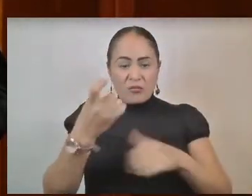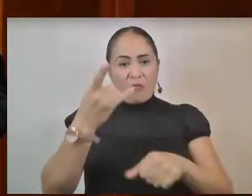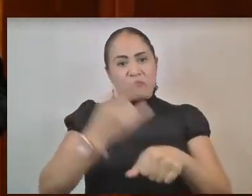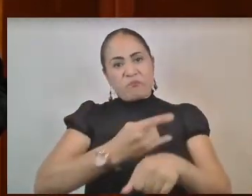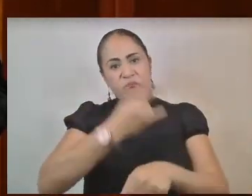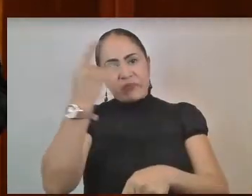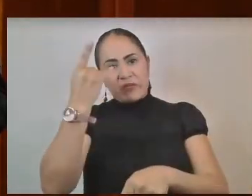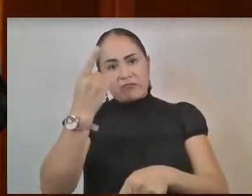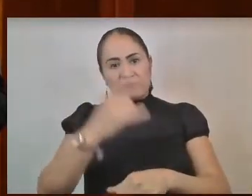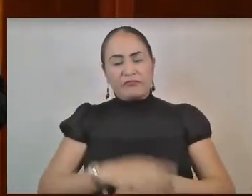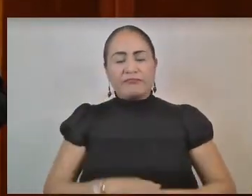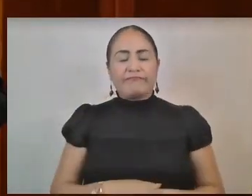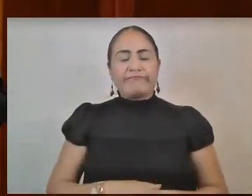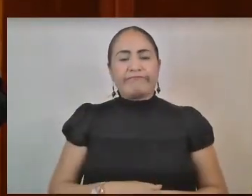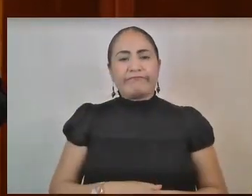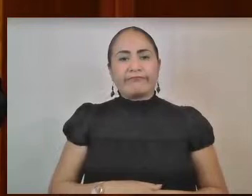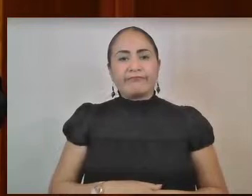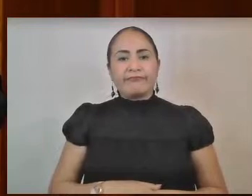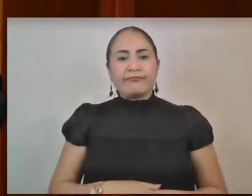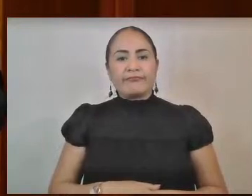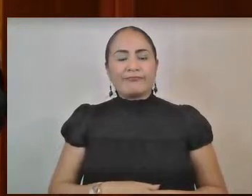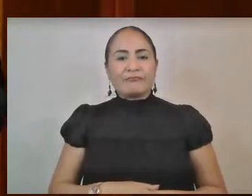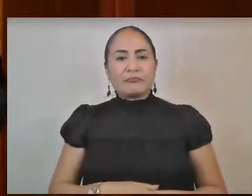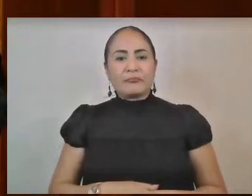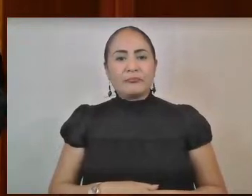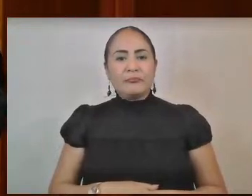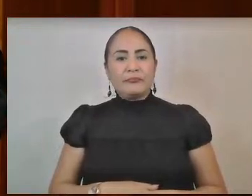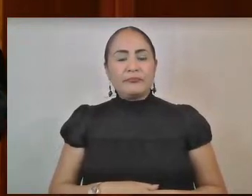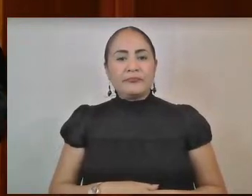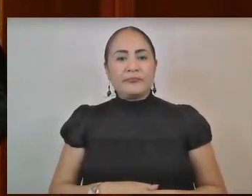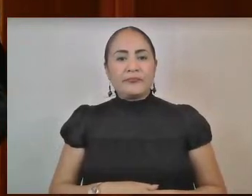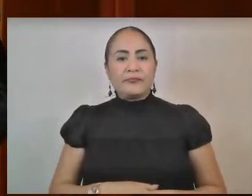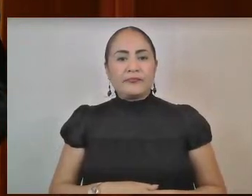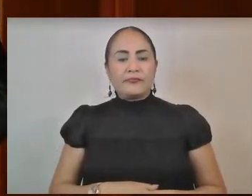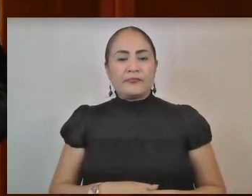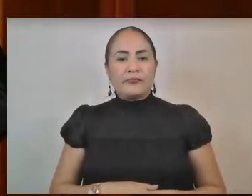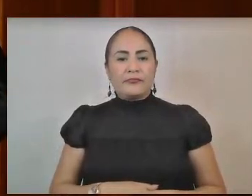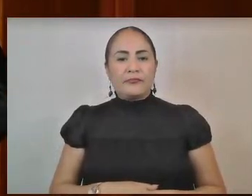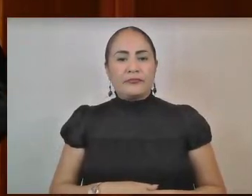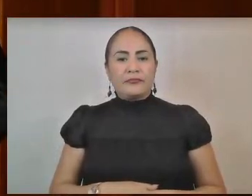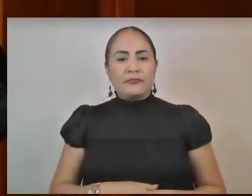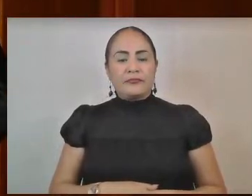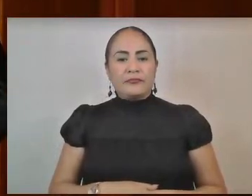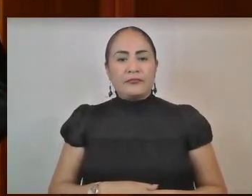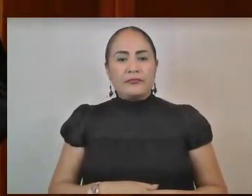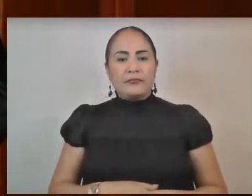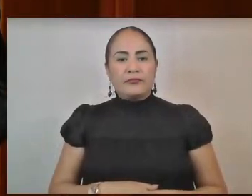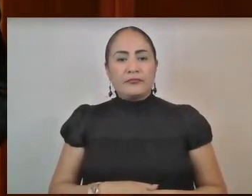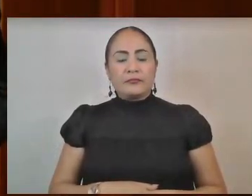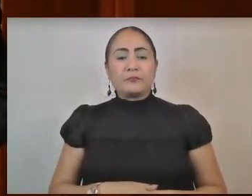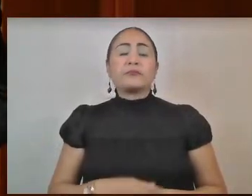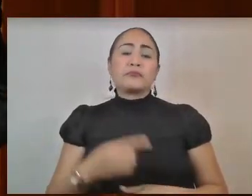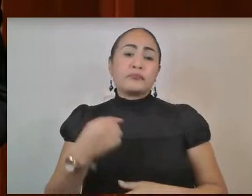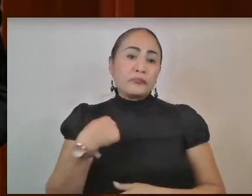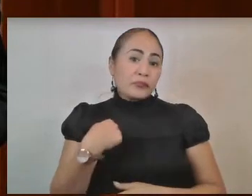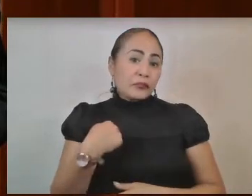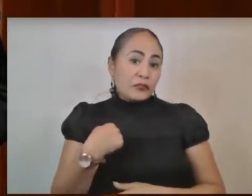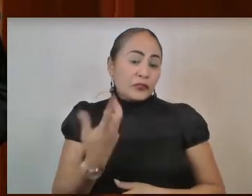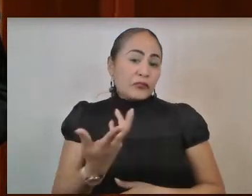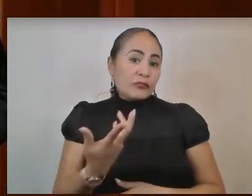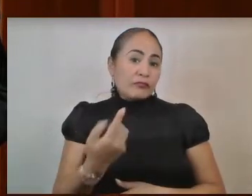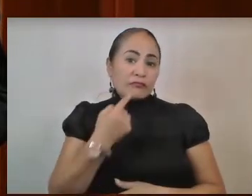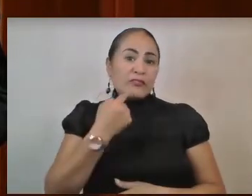Yo quisiera generar desde luego un ambiente de